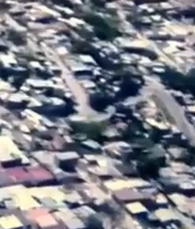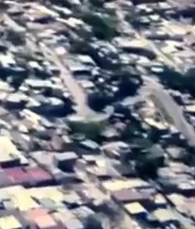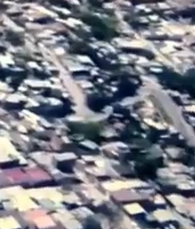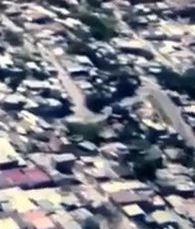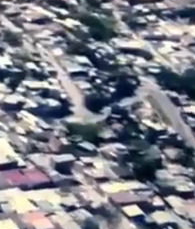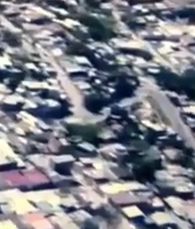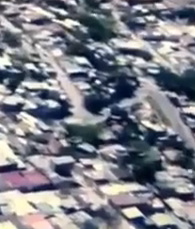¡Gracias! ¡Gracias! ¡Gracias! ¡Gracias!